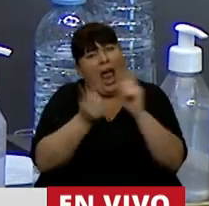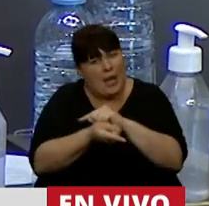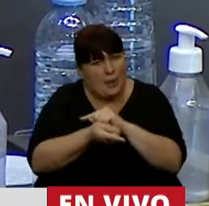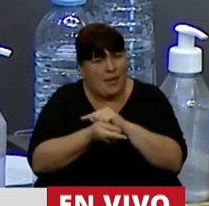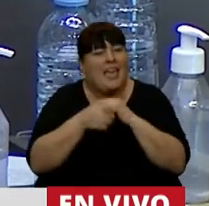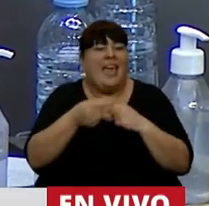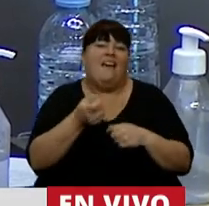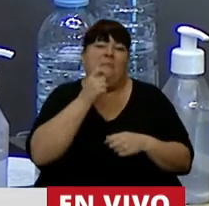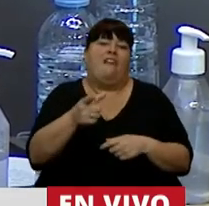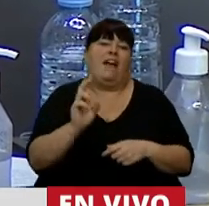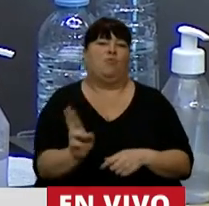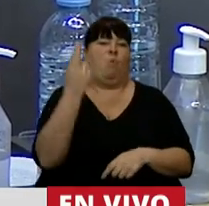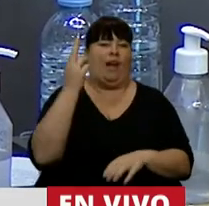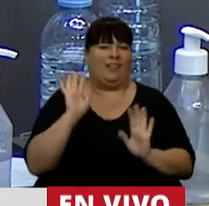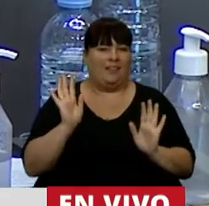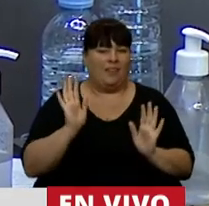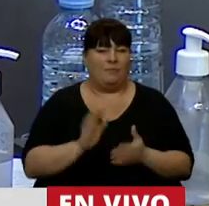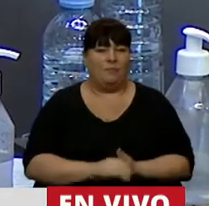contrario, lo que hace es facilitar la muerte.